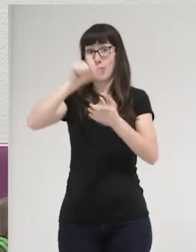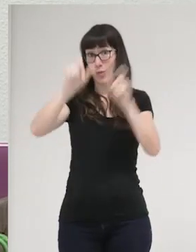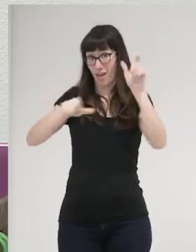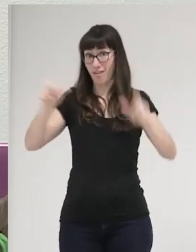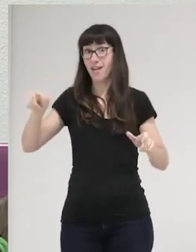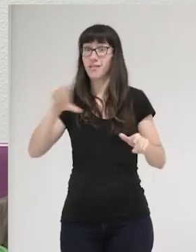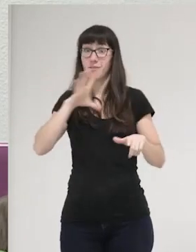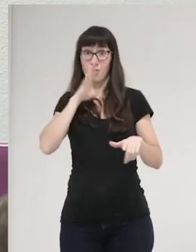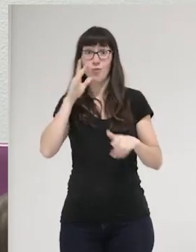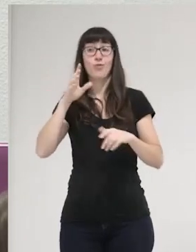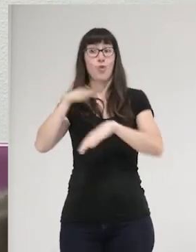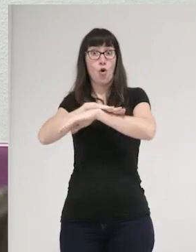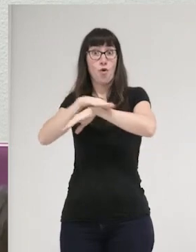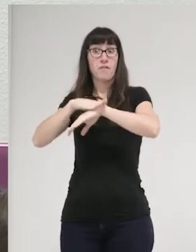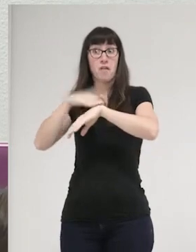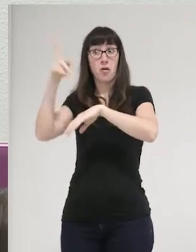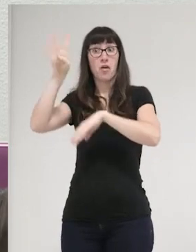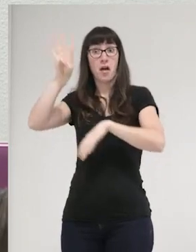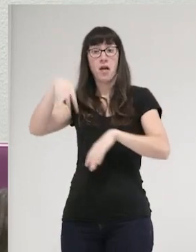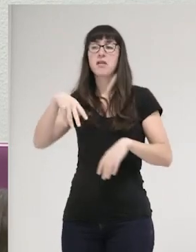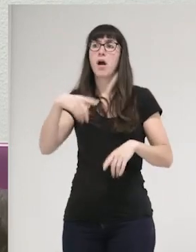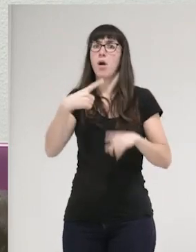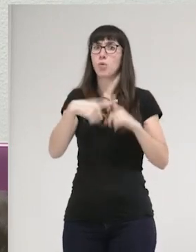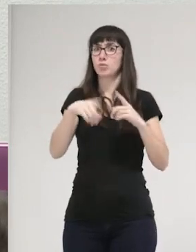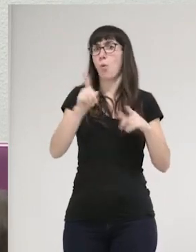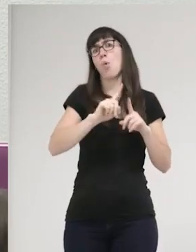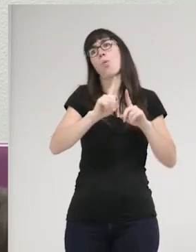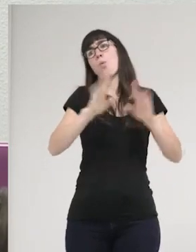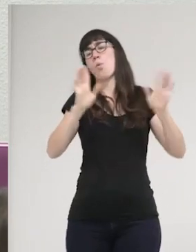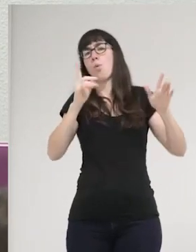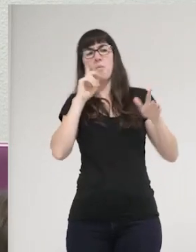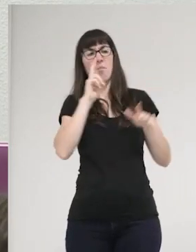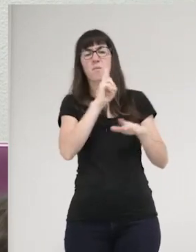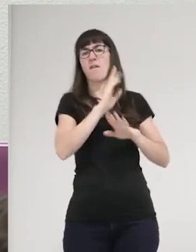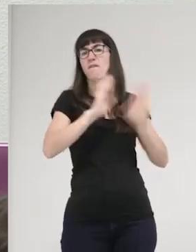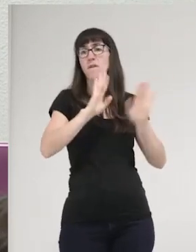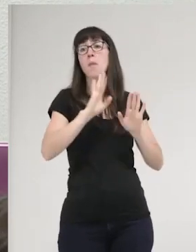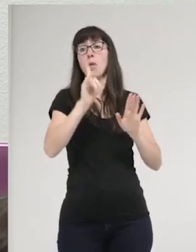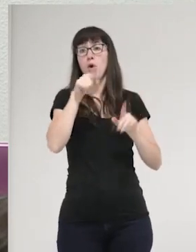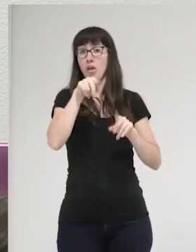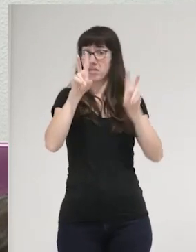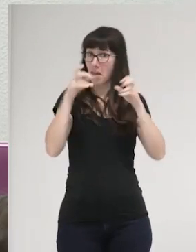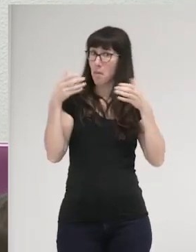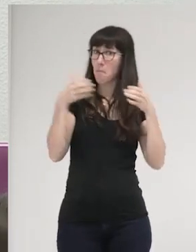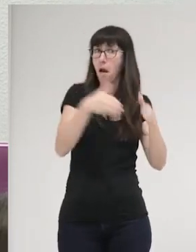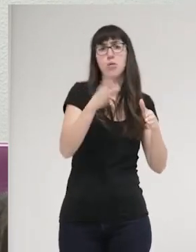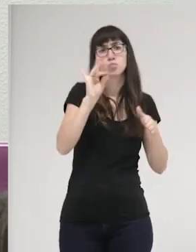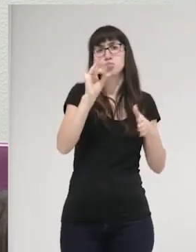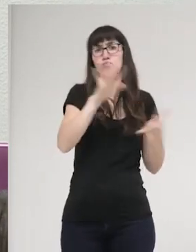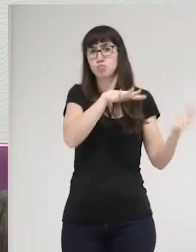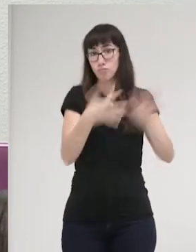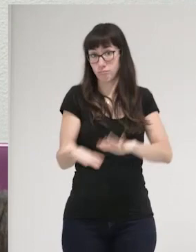espeluznante en otras cosas, pero en eso aplicarlo a Tutiplén, ¿no? Bueno, todas estas ideas también de la intervención de corte